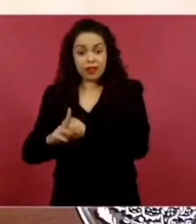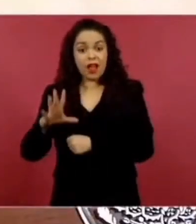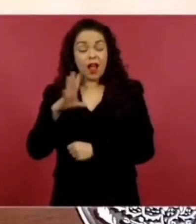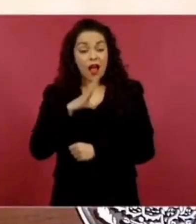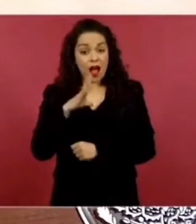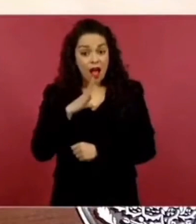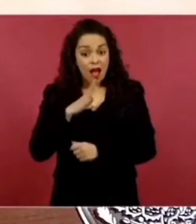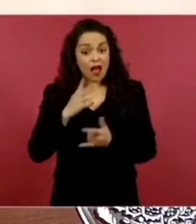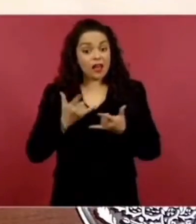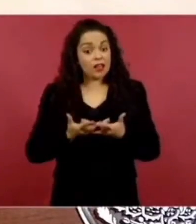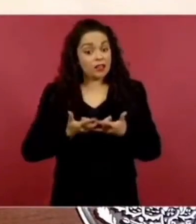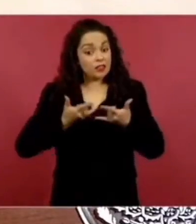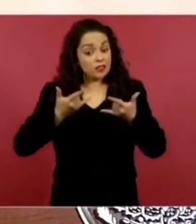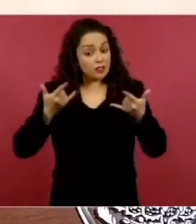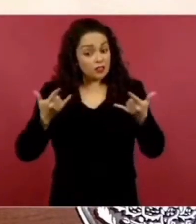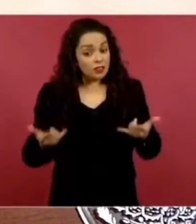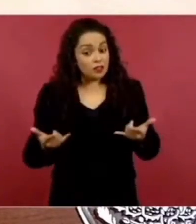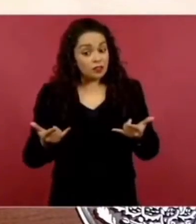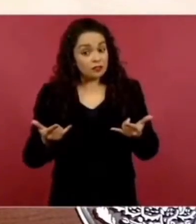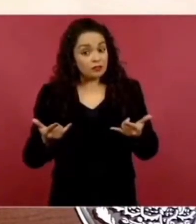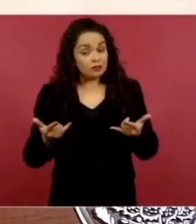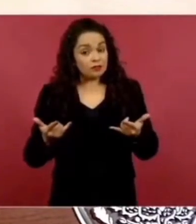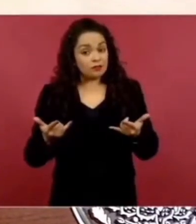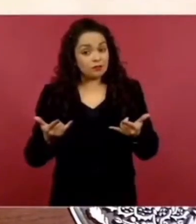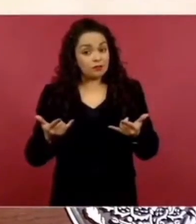Es el diente por diente.